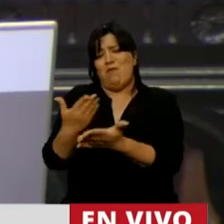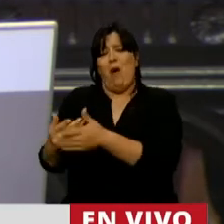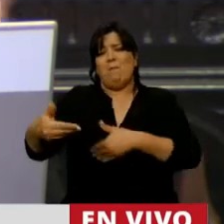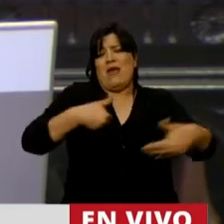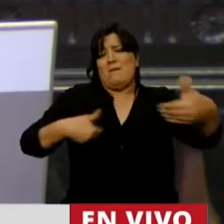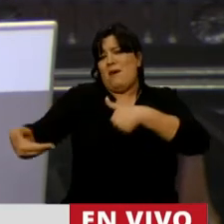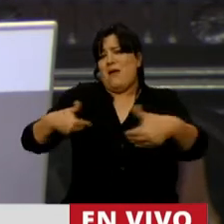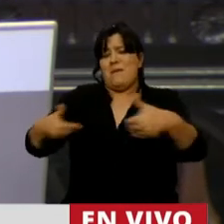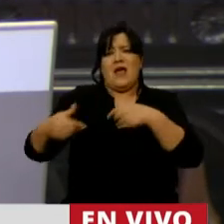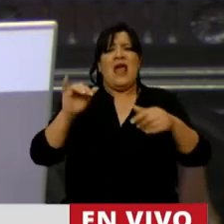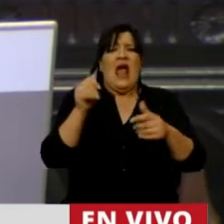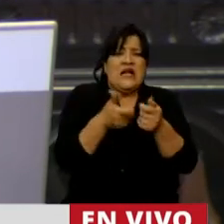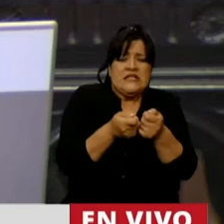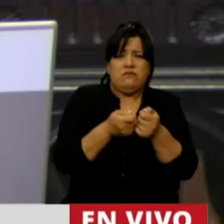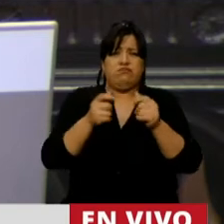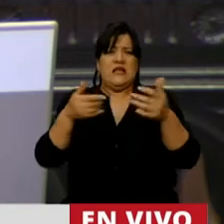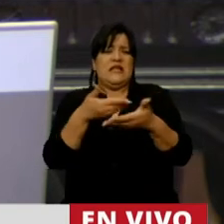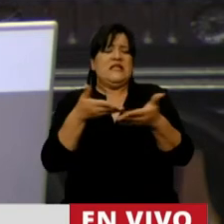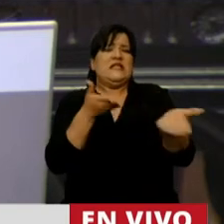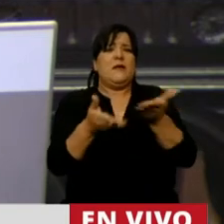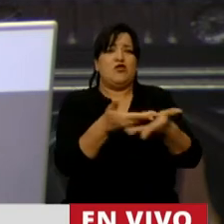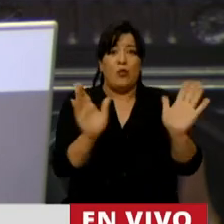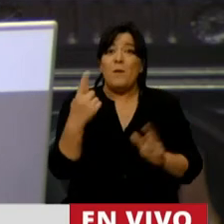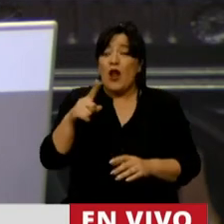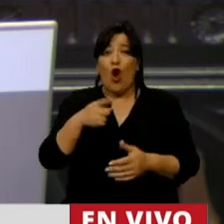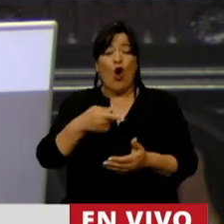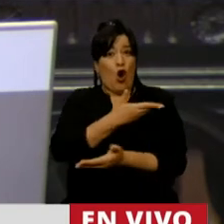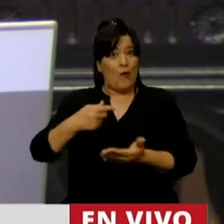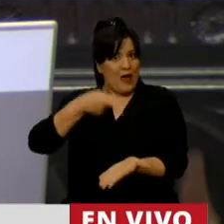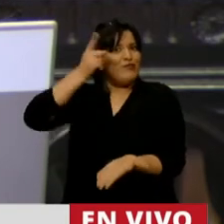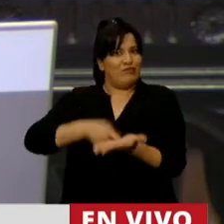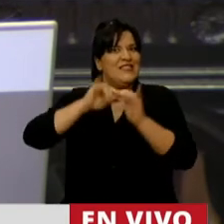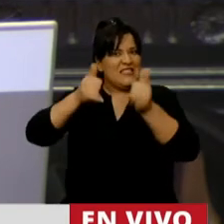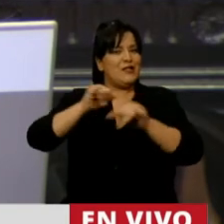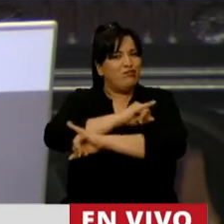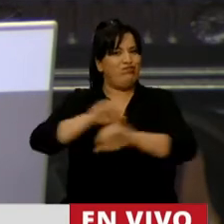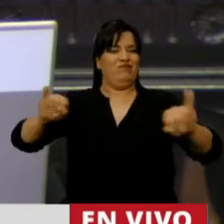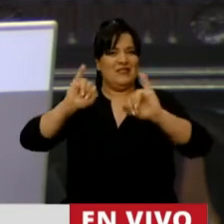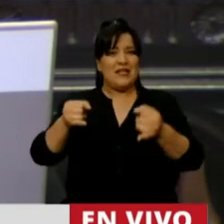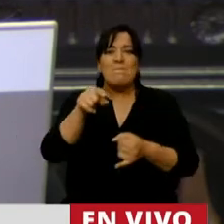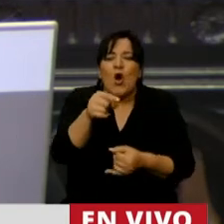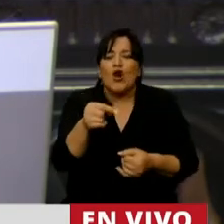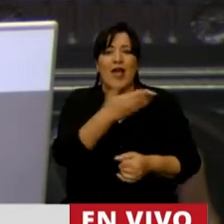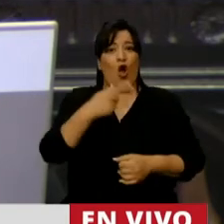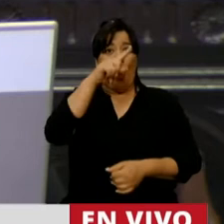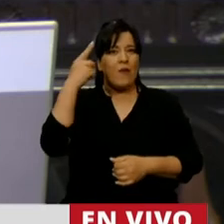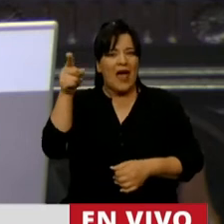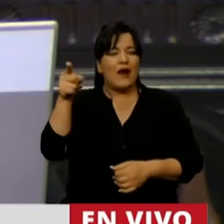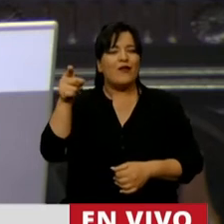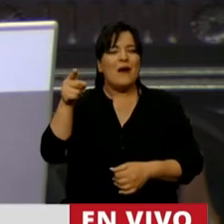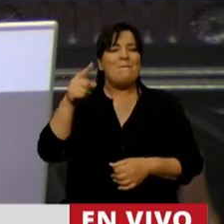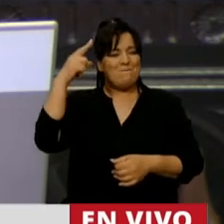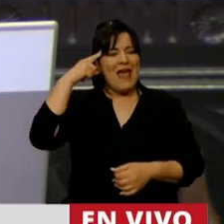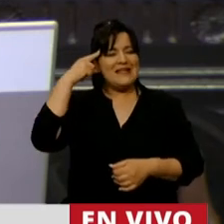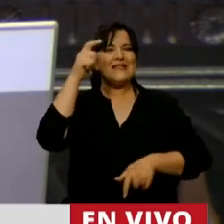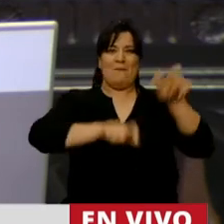pidiendo la telefonía celular servicio público. ¿Y saben por qué lo hizo este gobierno? Porque está pensando en la gente,